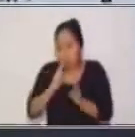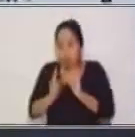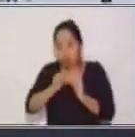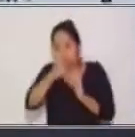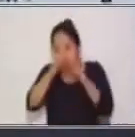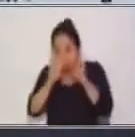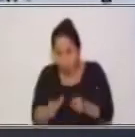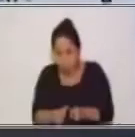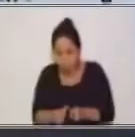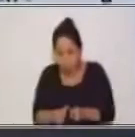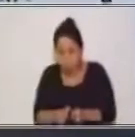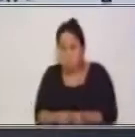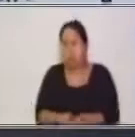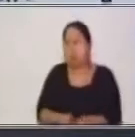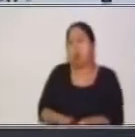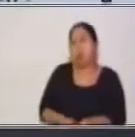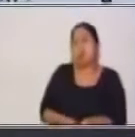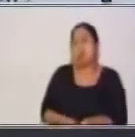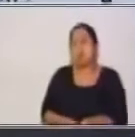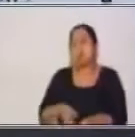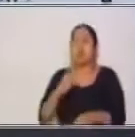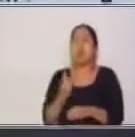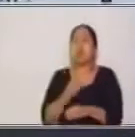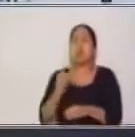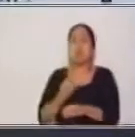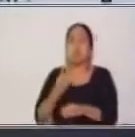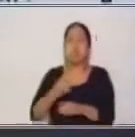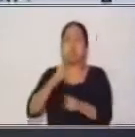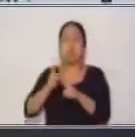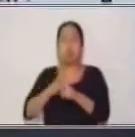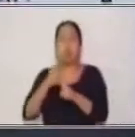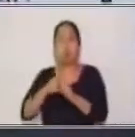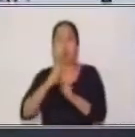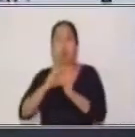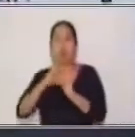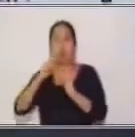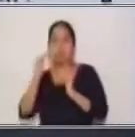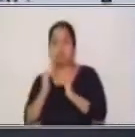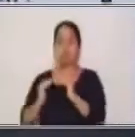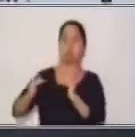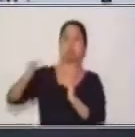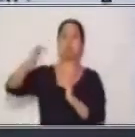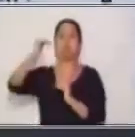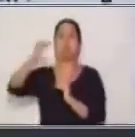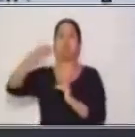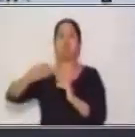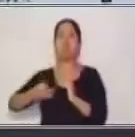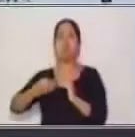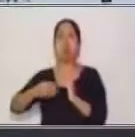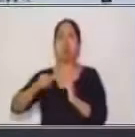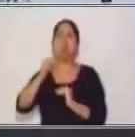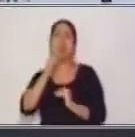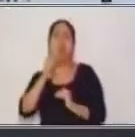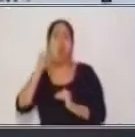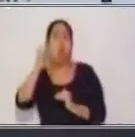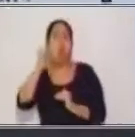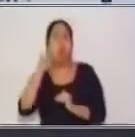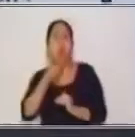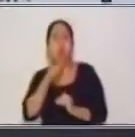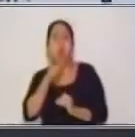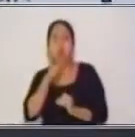Regularmente lo utilizamos cuando hablamos con autoridades, con ancianos o con personas con un alto nivel